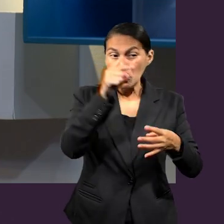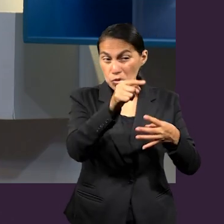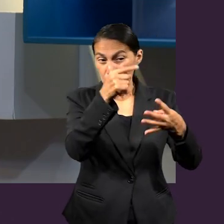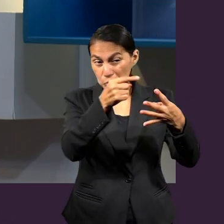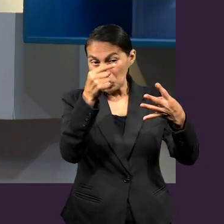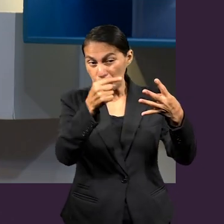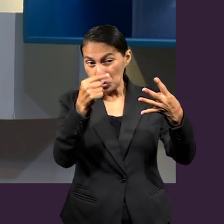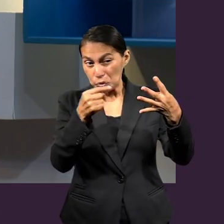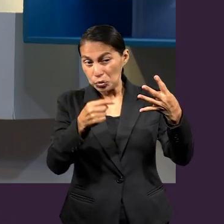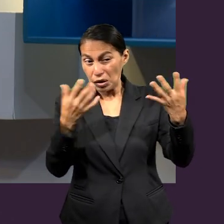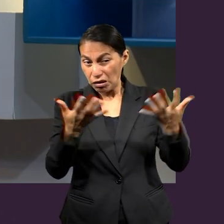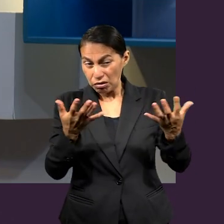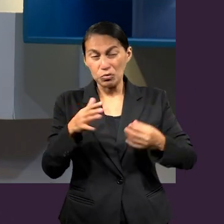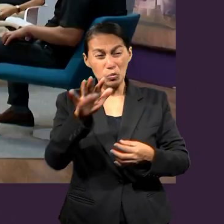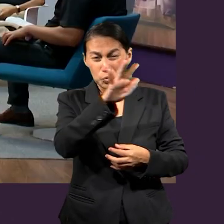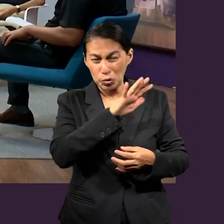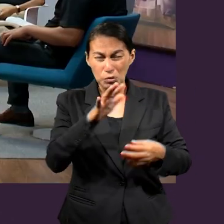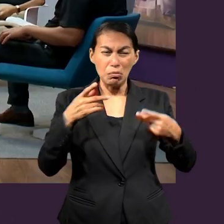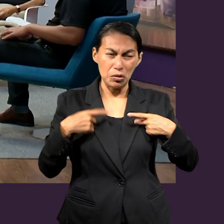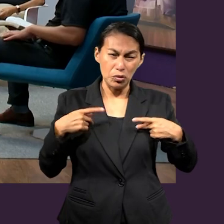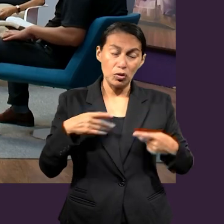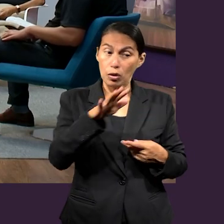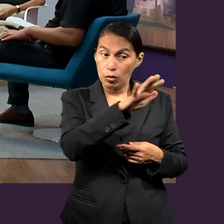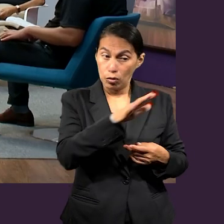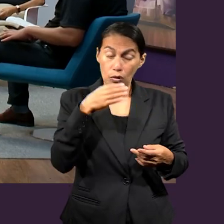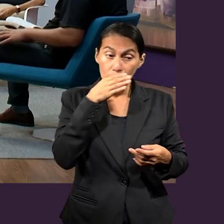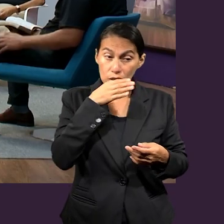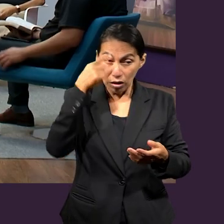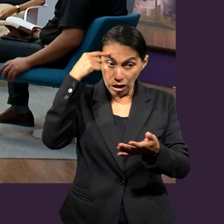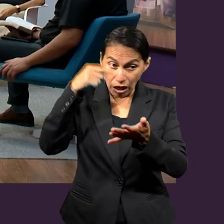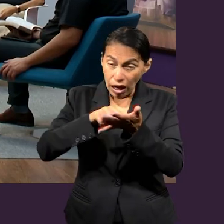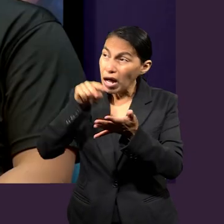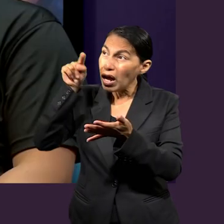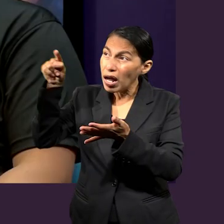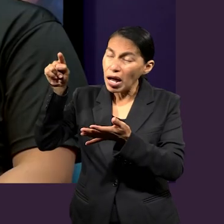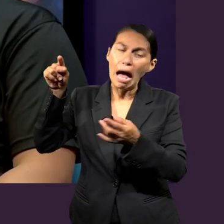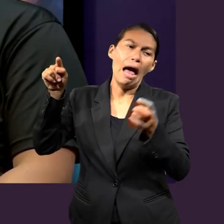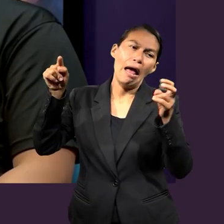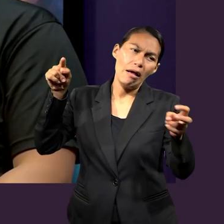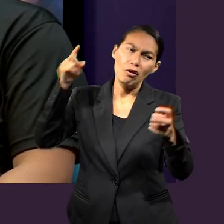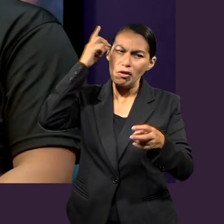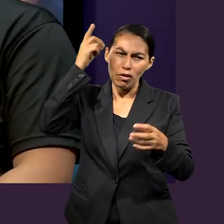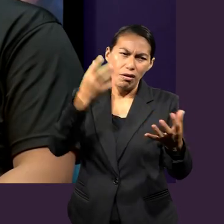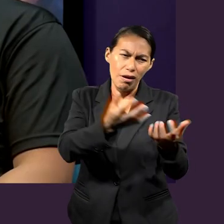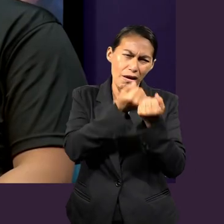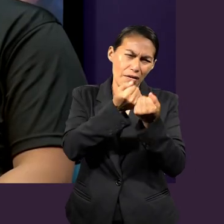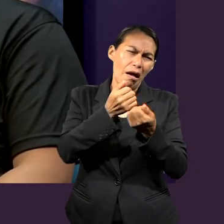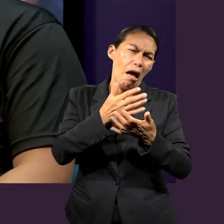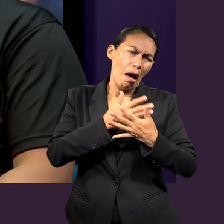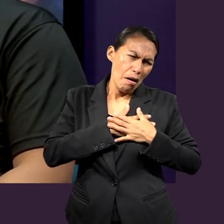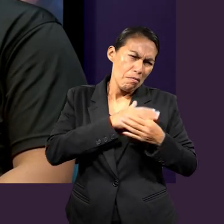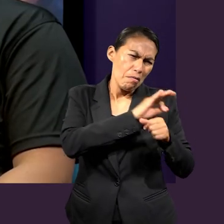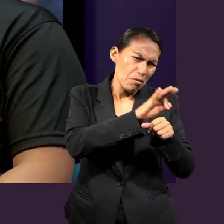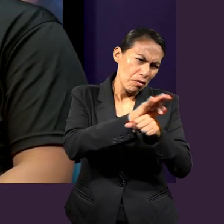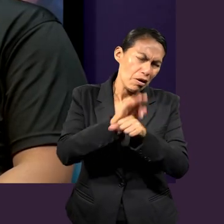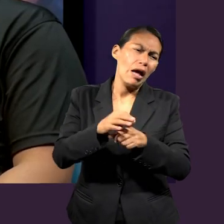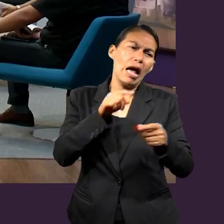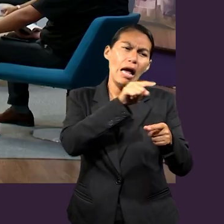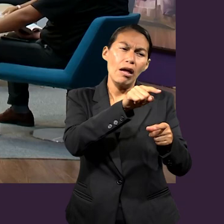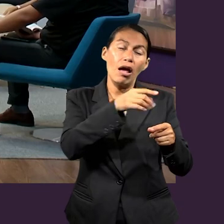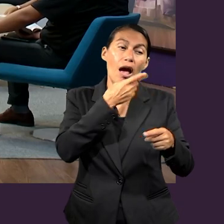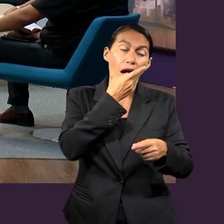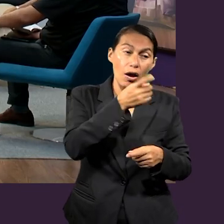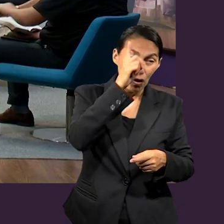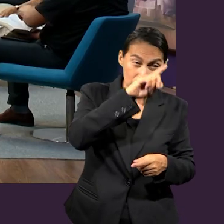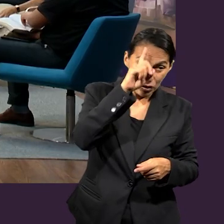muchas cosas maravillosas en favor de la raza humana, especialmente de los que creen en Él. ¿Qué más pueden decir de esta primera